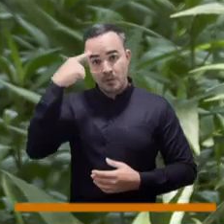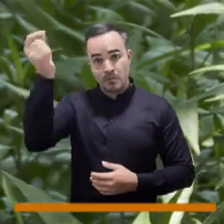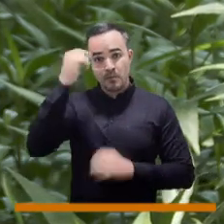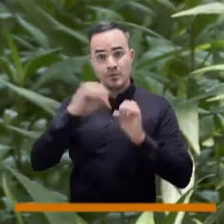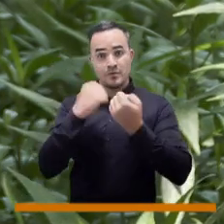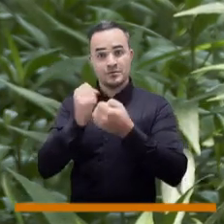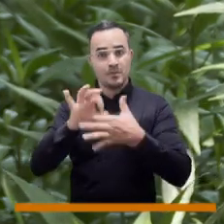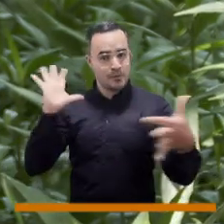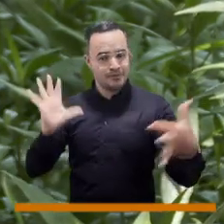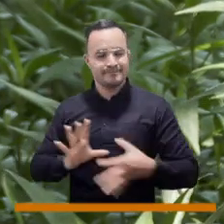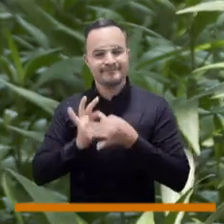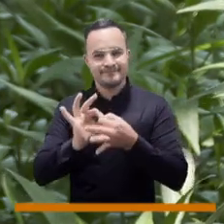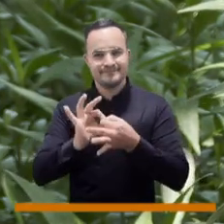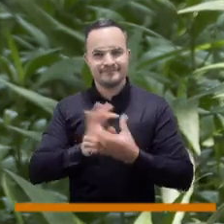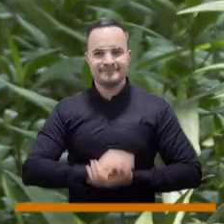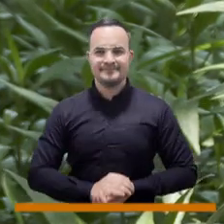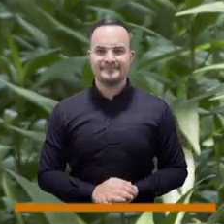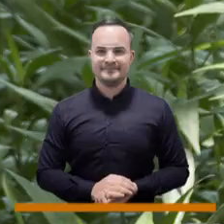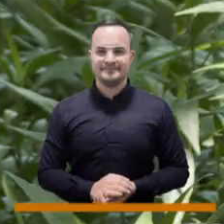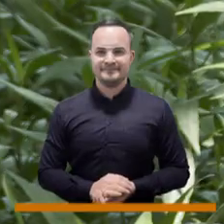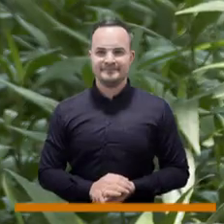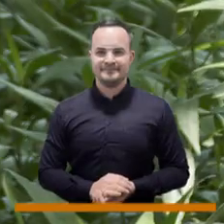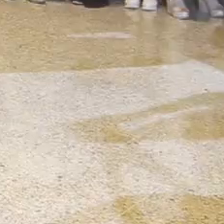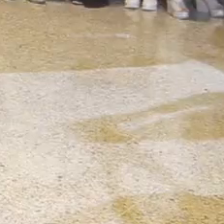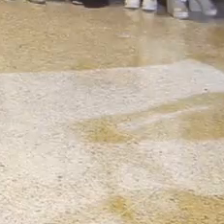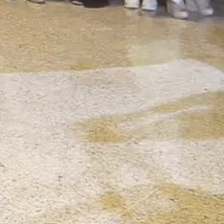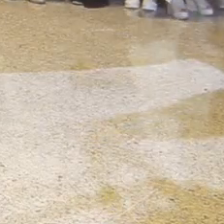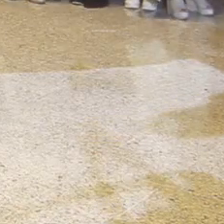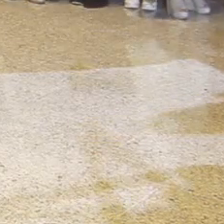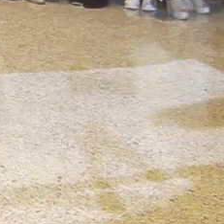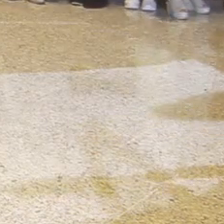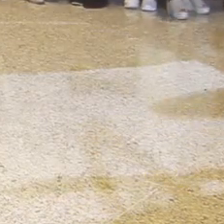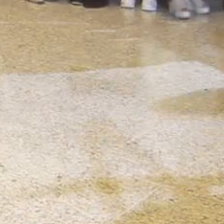gratitud. Porque el Consejo somos tú y yo.